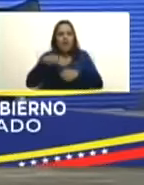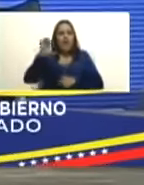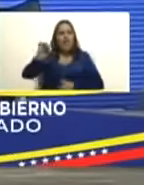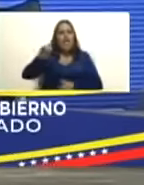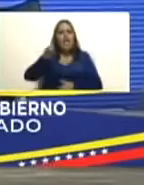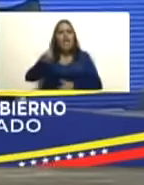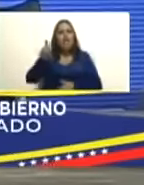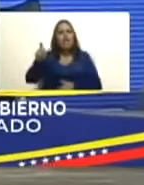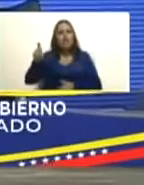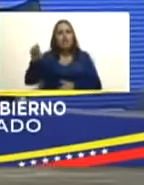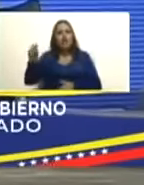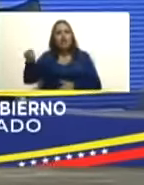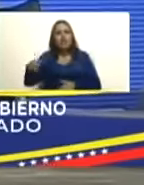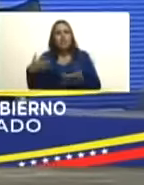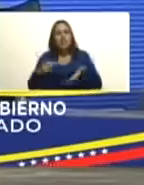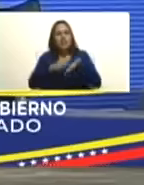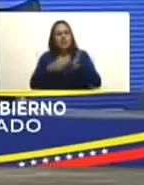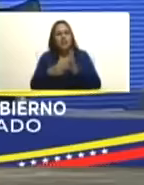¿qué significa CEO?